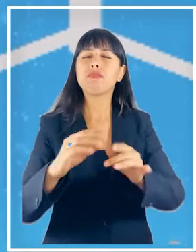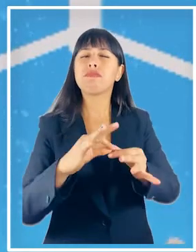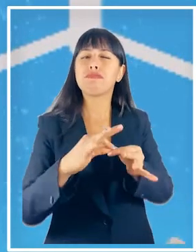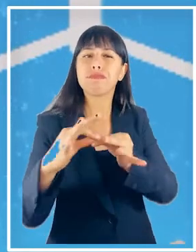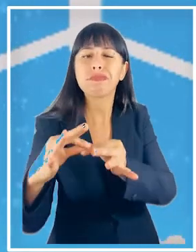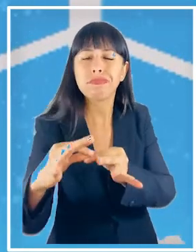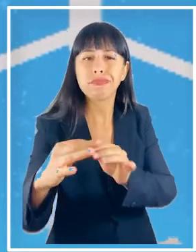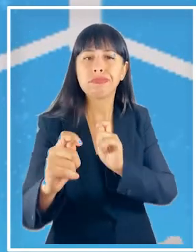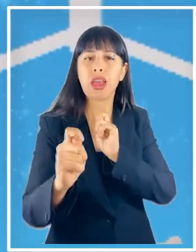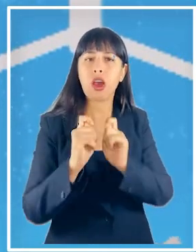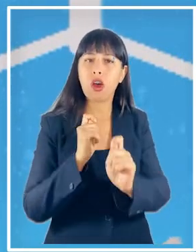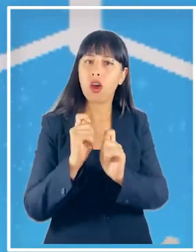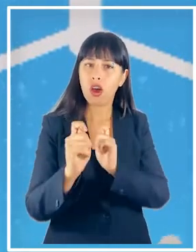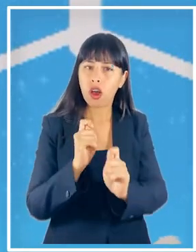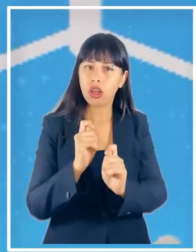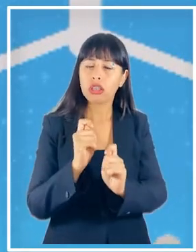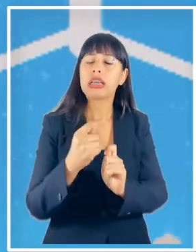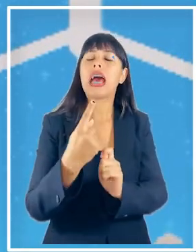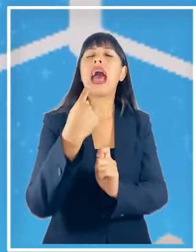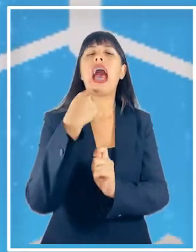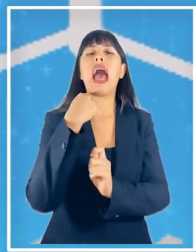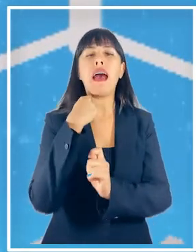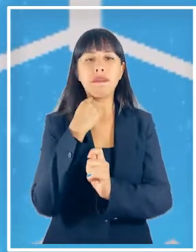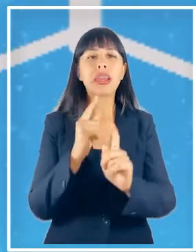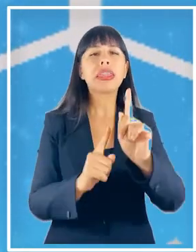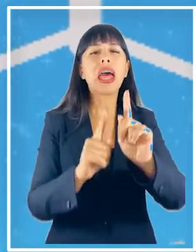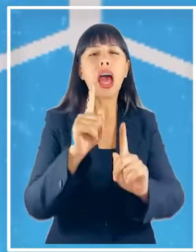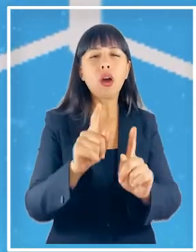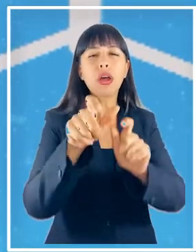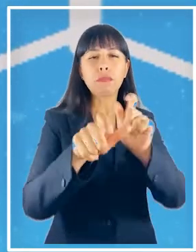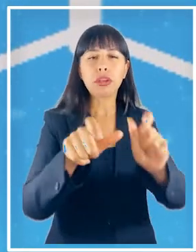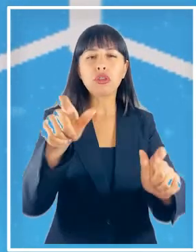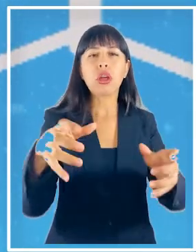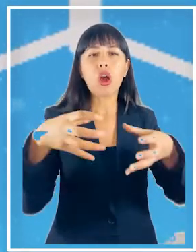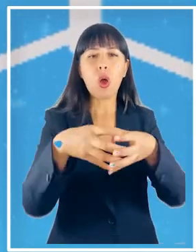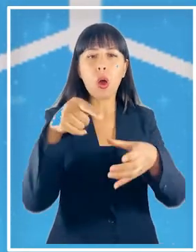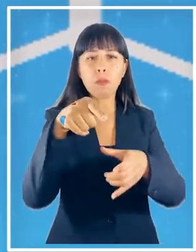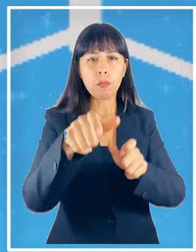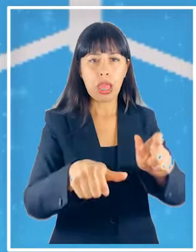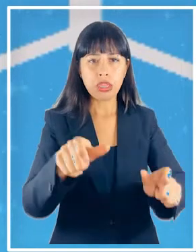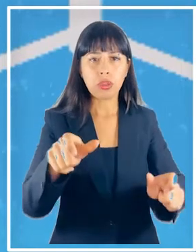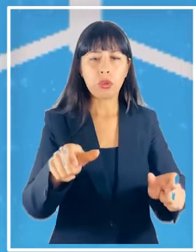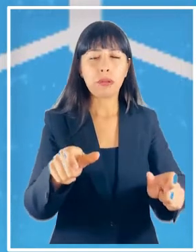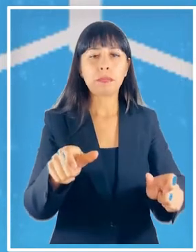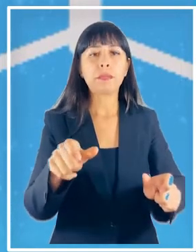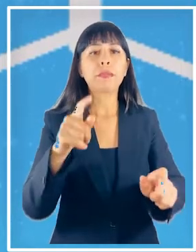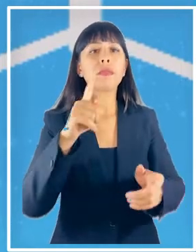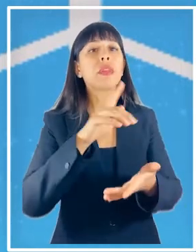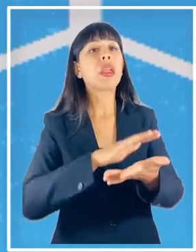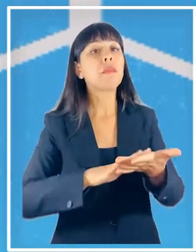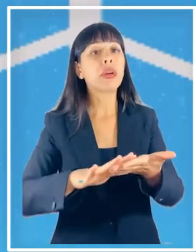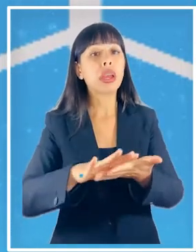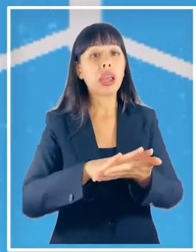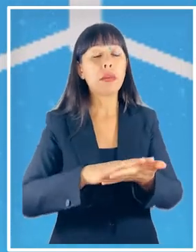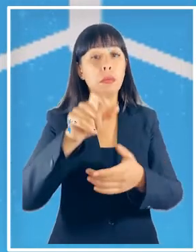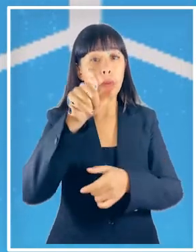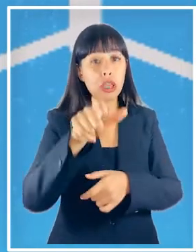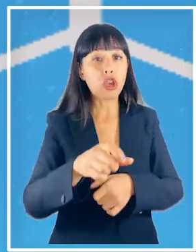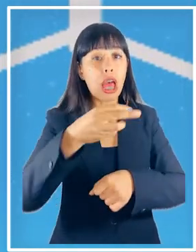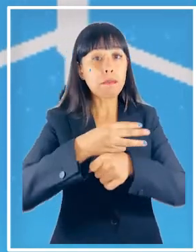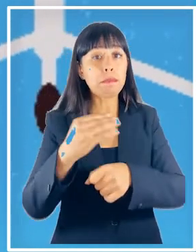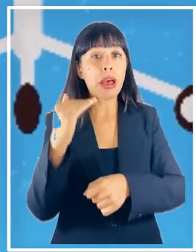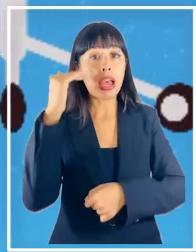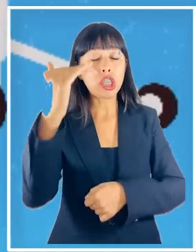algunos factores de riesgo que afectan más a ciertos grupos de la población por lo tanto las personas